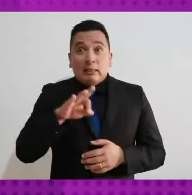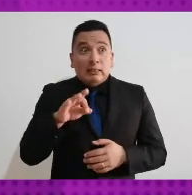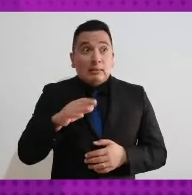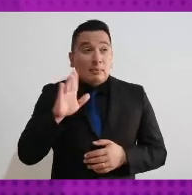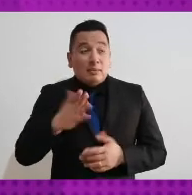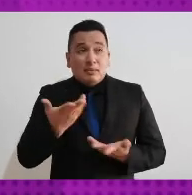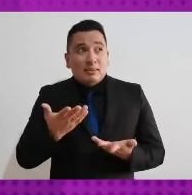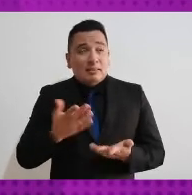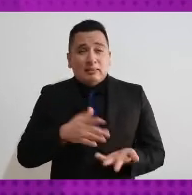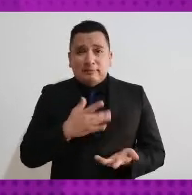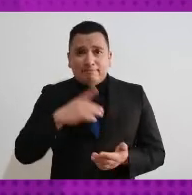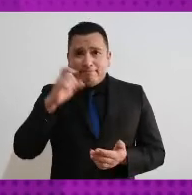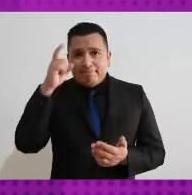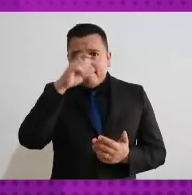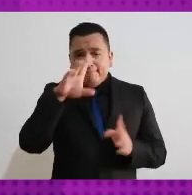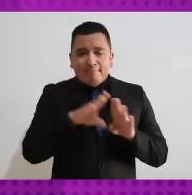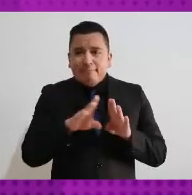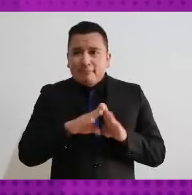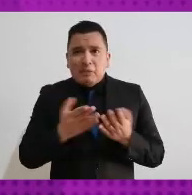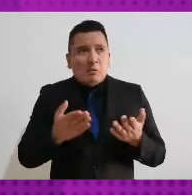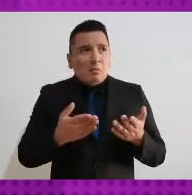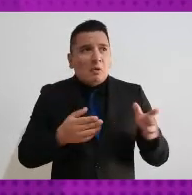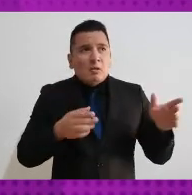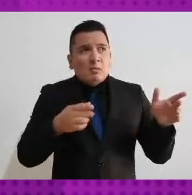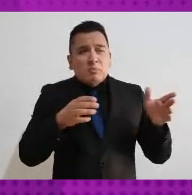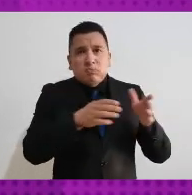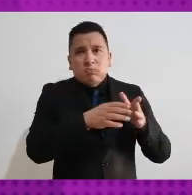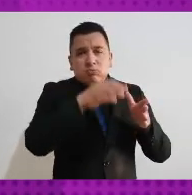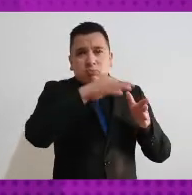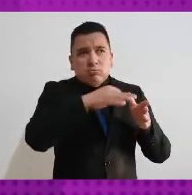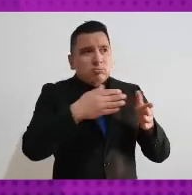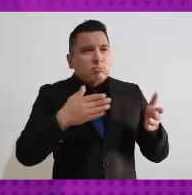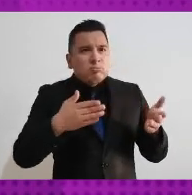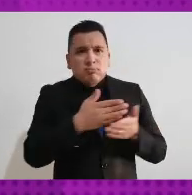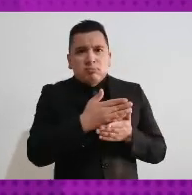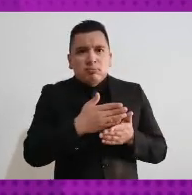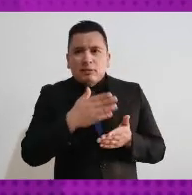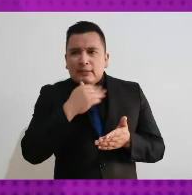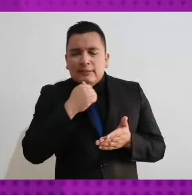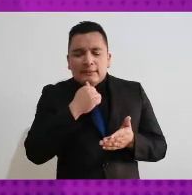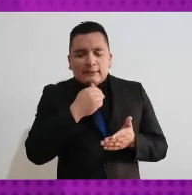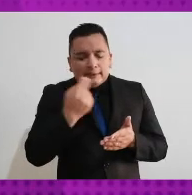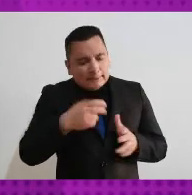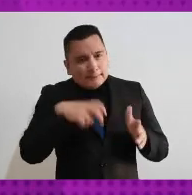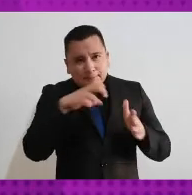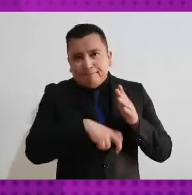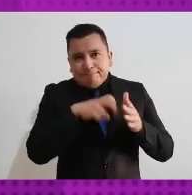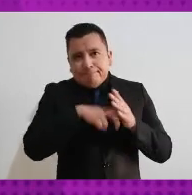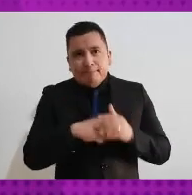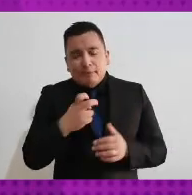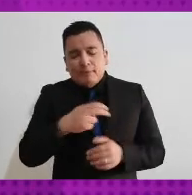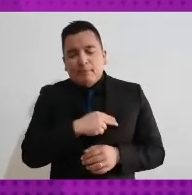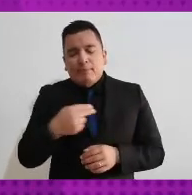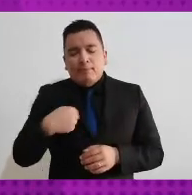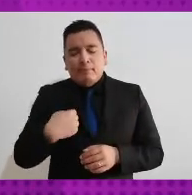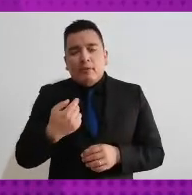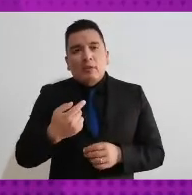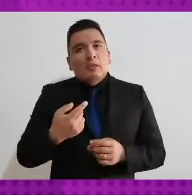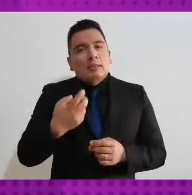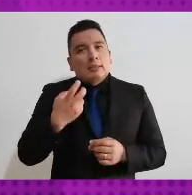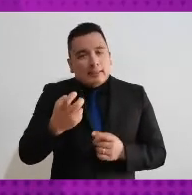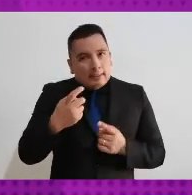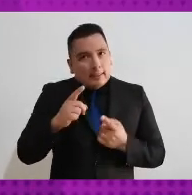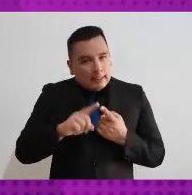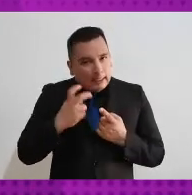imposible generar condiciones de accesibilidad en una casilla así es que por eso se hace esta prueba piloto se hace